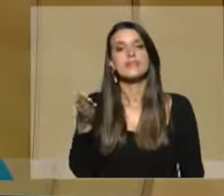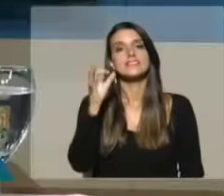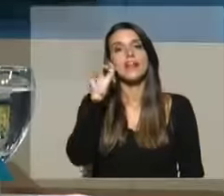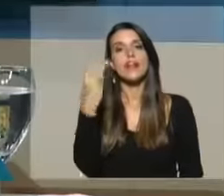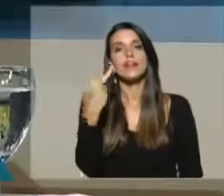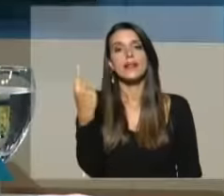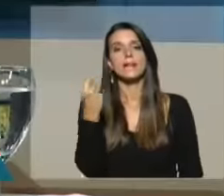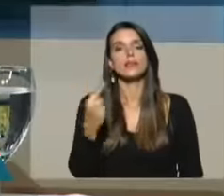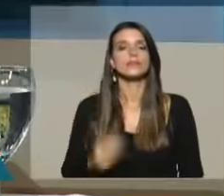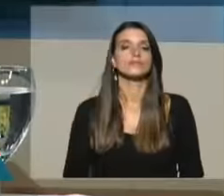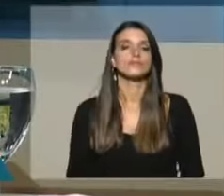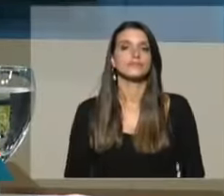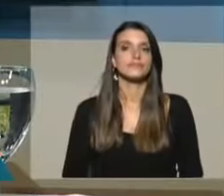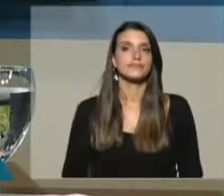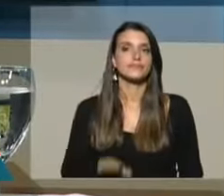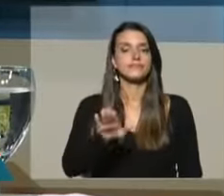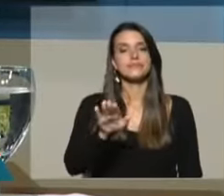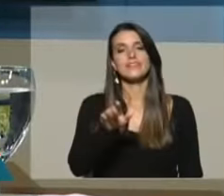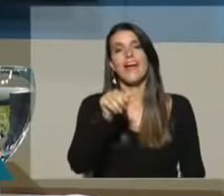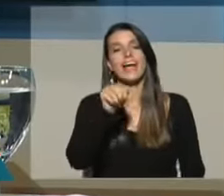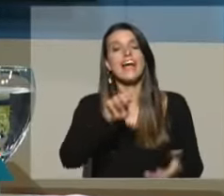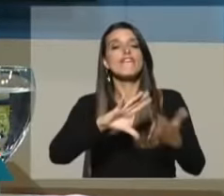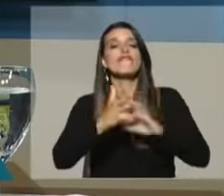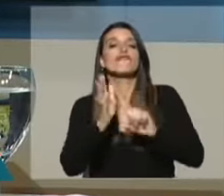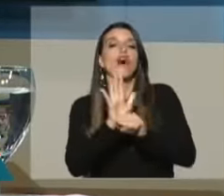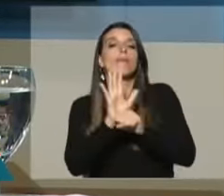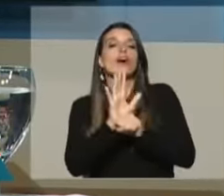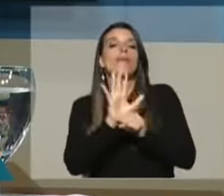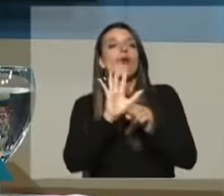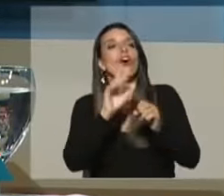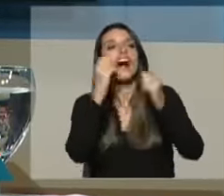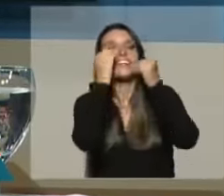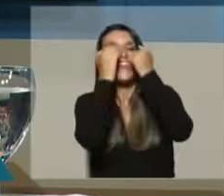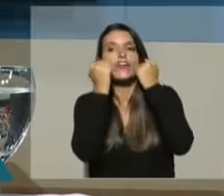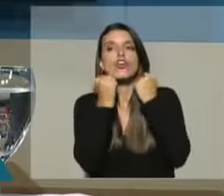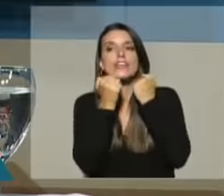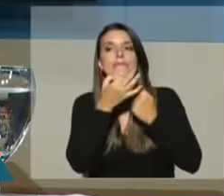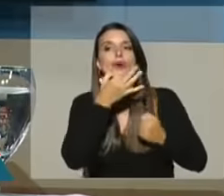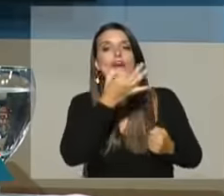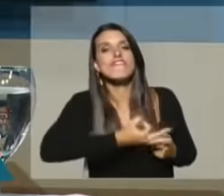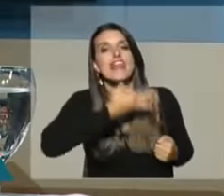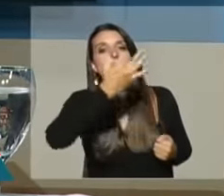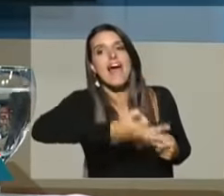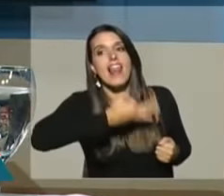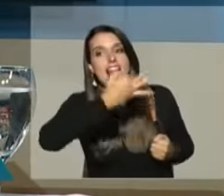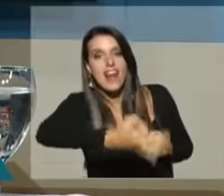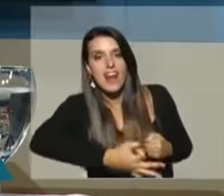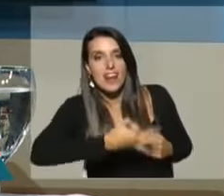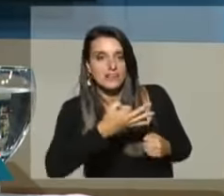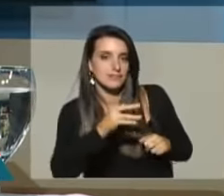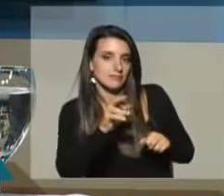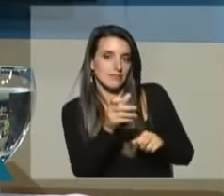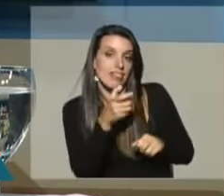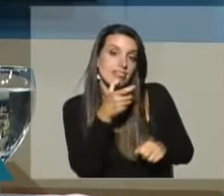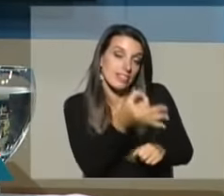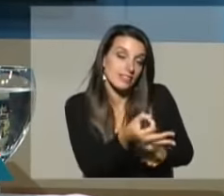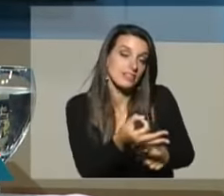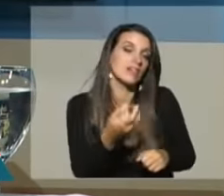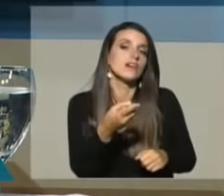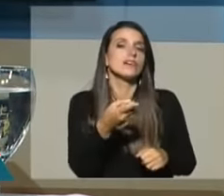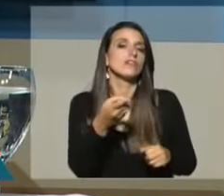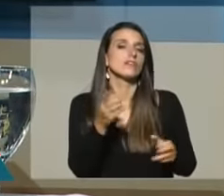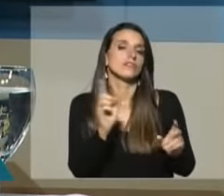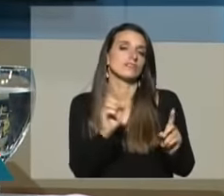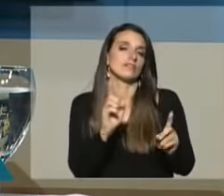tres minutos. Sí, el terrorismo verbal en estos momentos creo que al televidente no le va a aportar ningún tema, ninguna posibilidad de poder juzgar